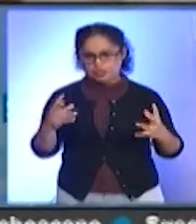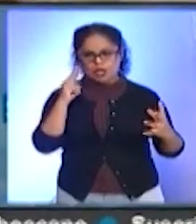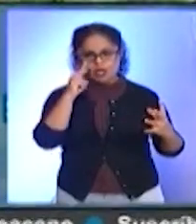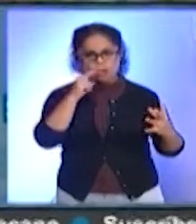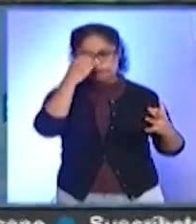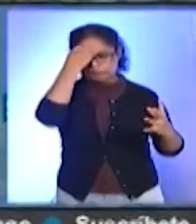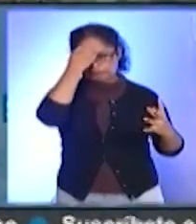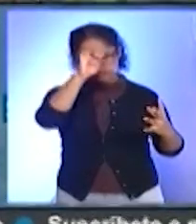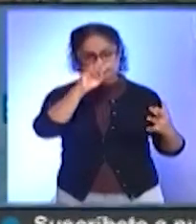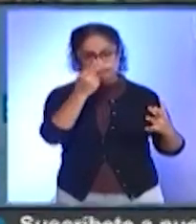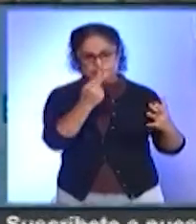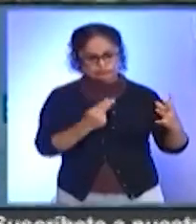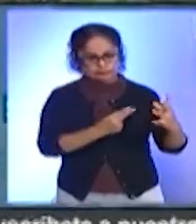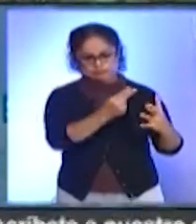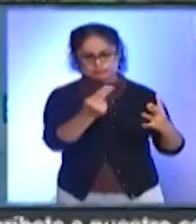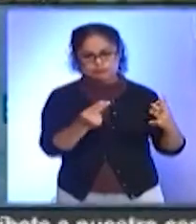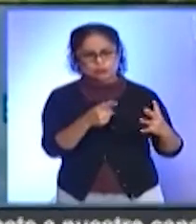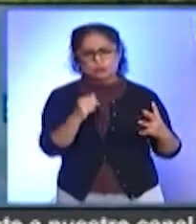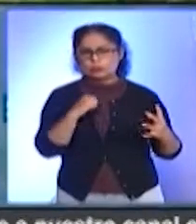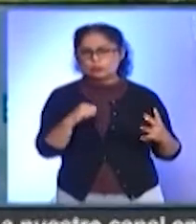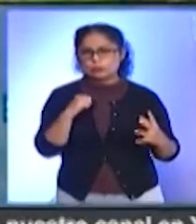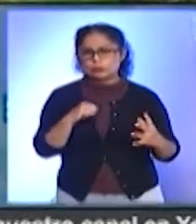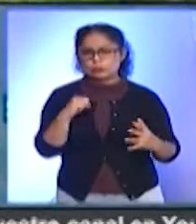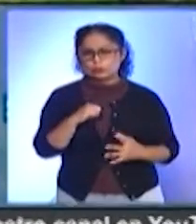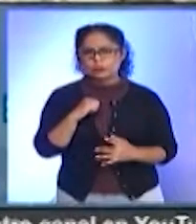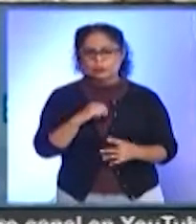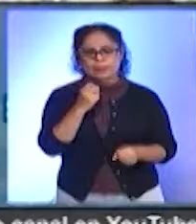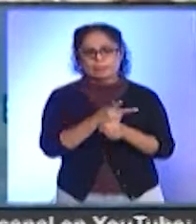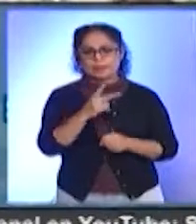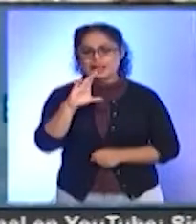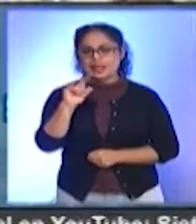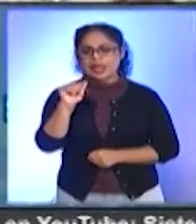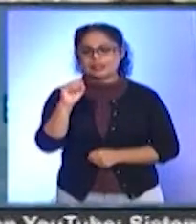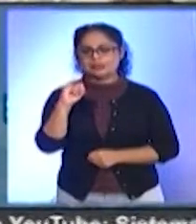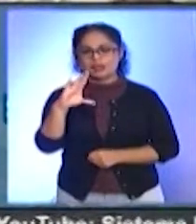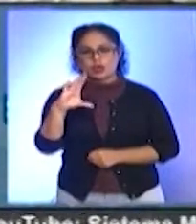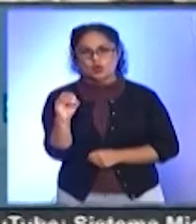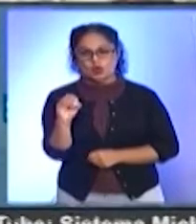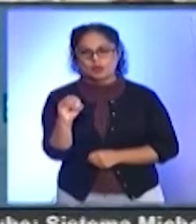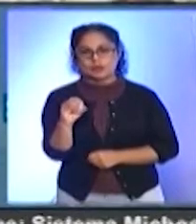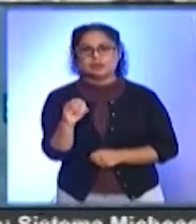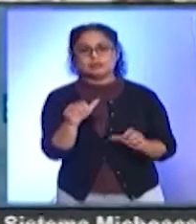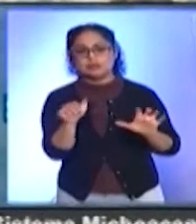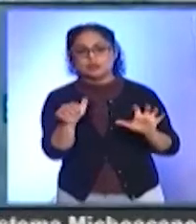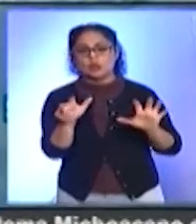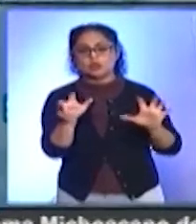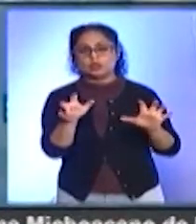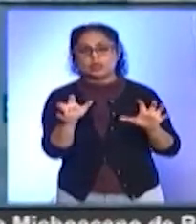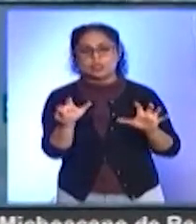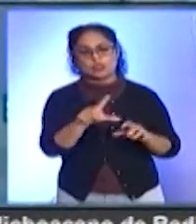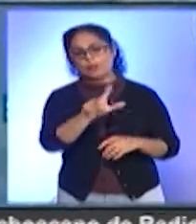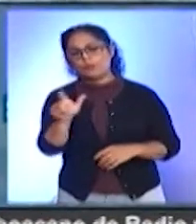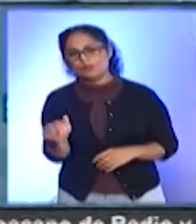texto jeroglífico, cuyo tipo data de finales del periodo clásico temprano al clásico tardío, 600 y 800 después de Cristo.